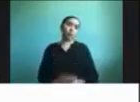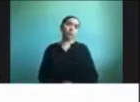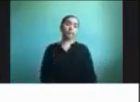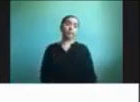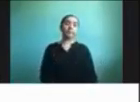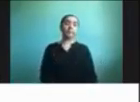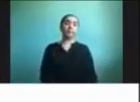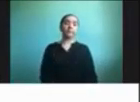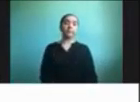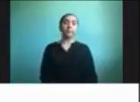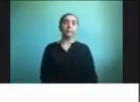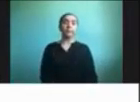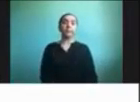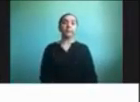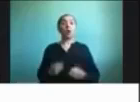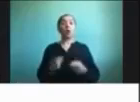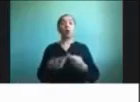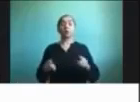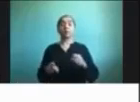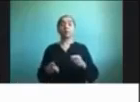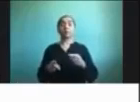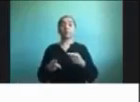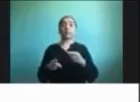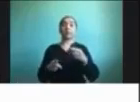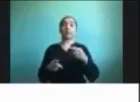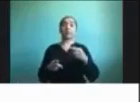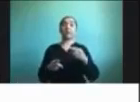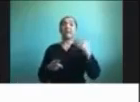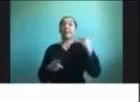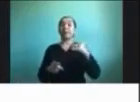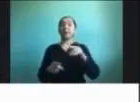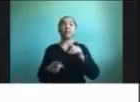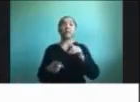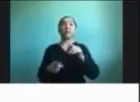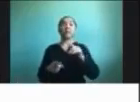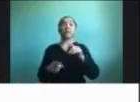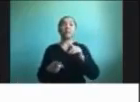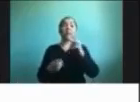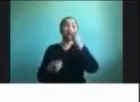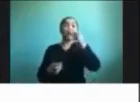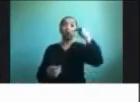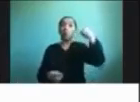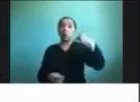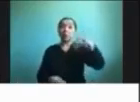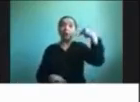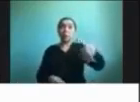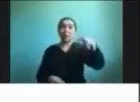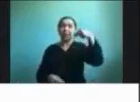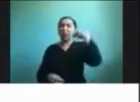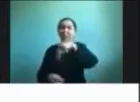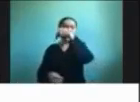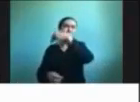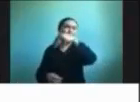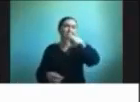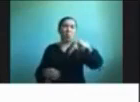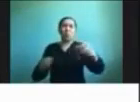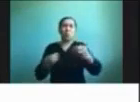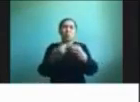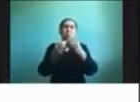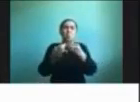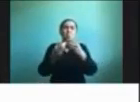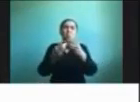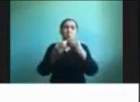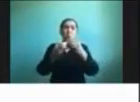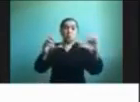Otra cosa importante que puede ayudar es no sobreexponerse a noticias o información respecto al coronavirus. Esto va tanto